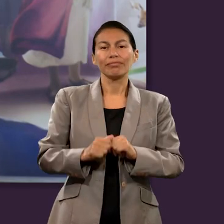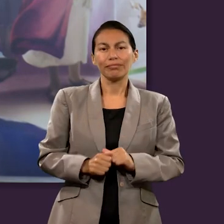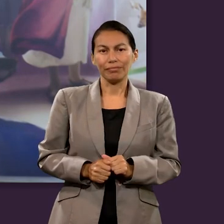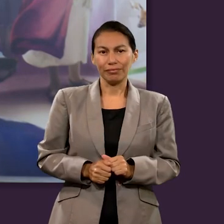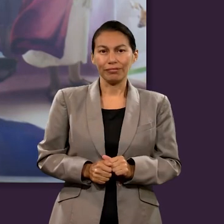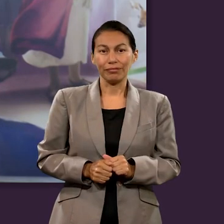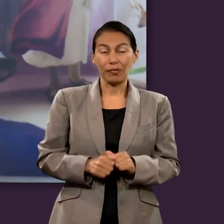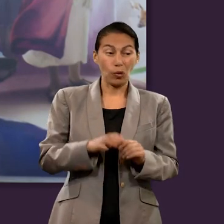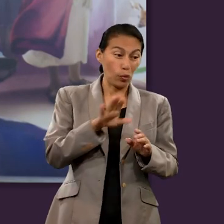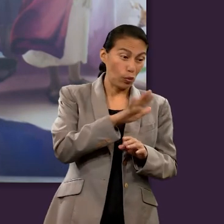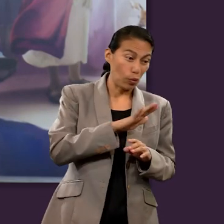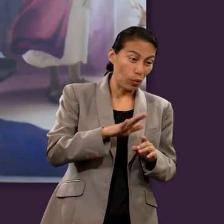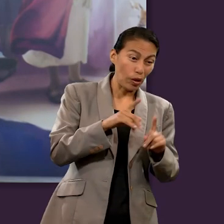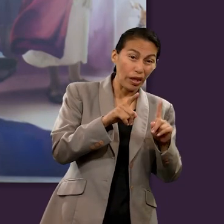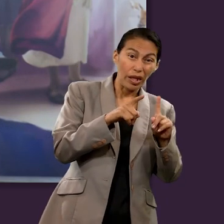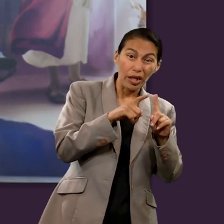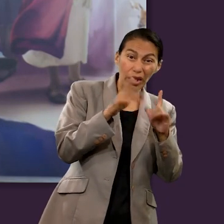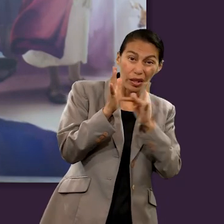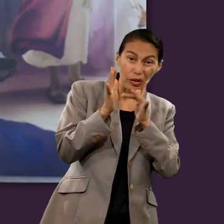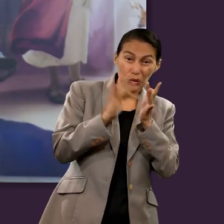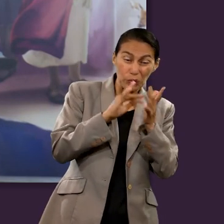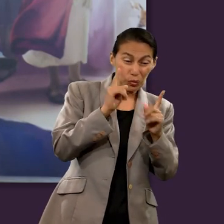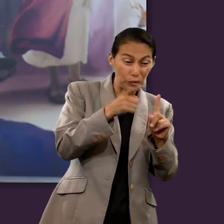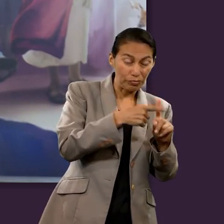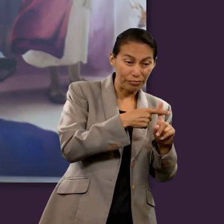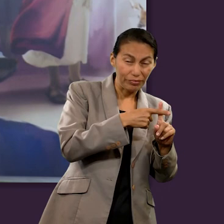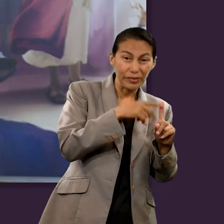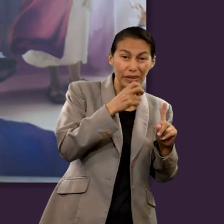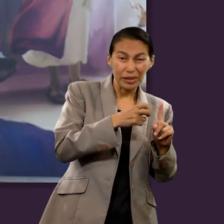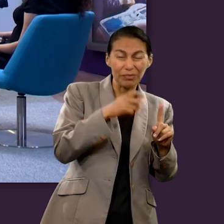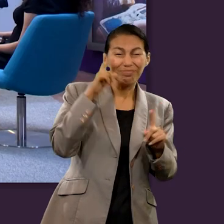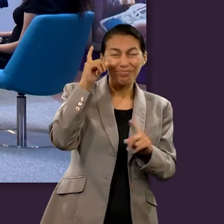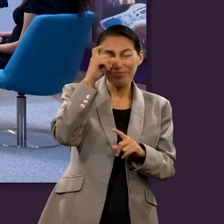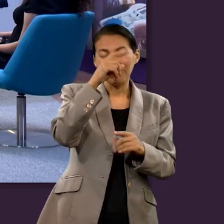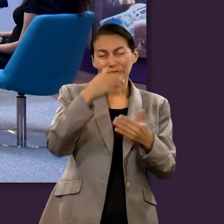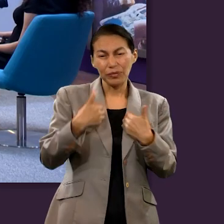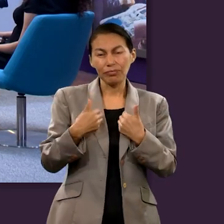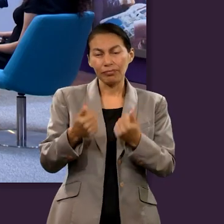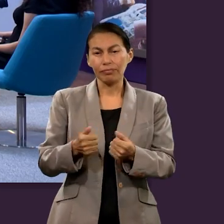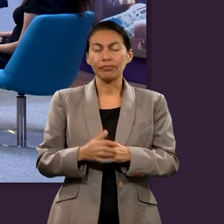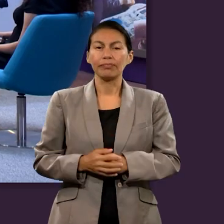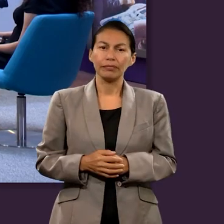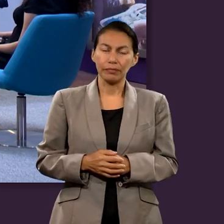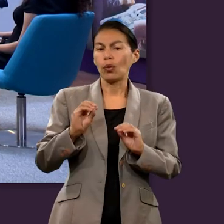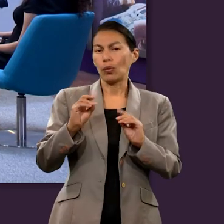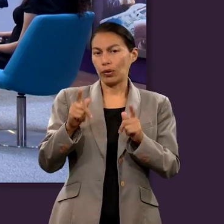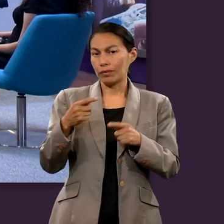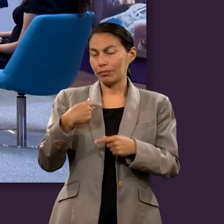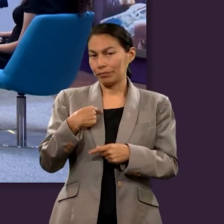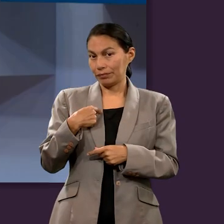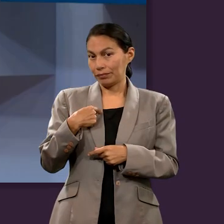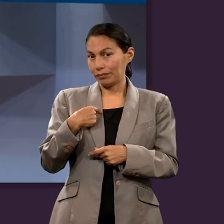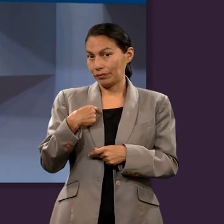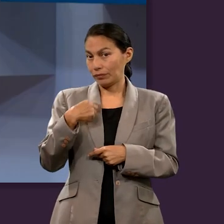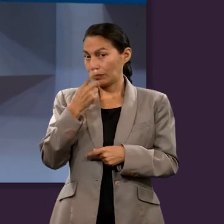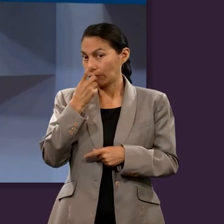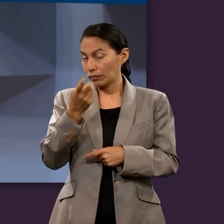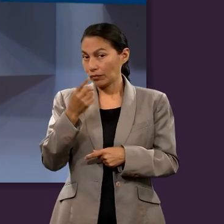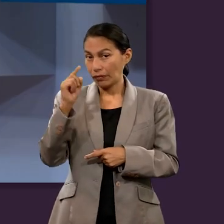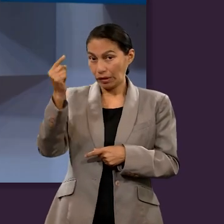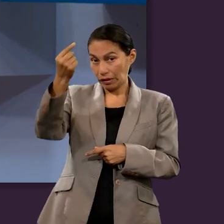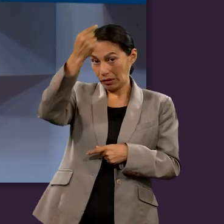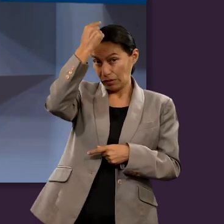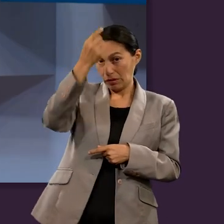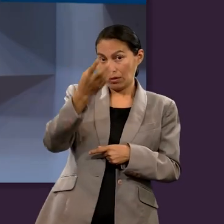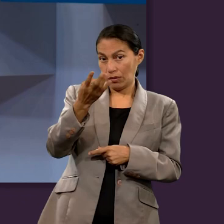relatos de los evangelistas en cuanto a la crucifixión de Jesús. Muy bien, muchas gracias. Yo podría agregar Daniel